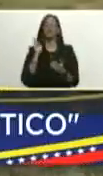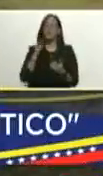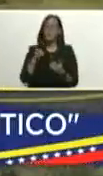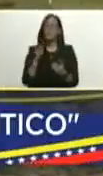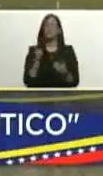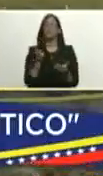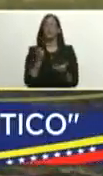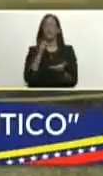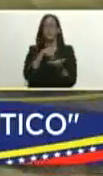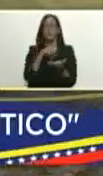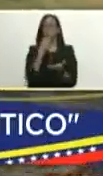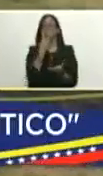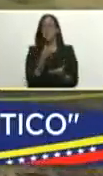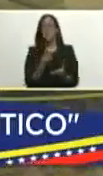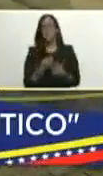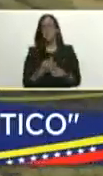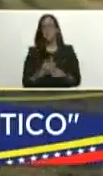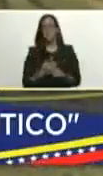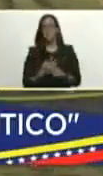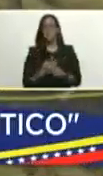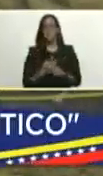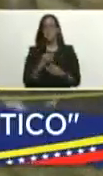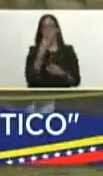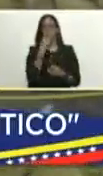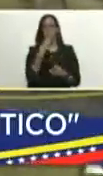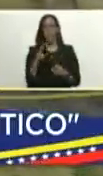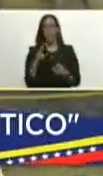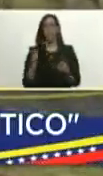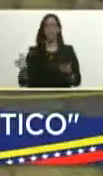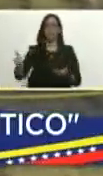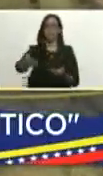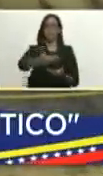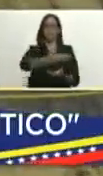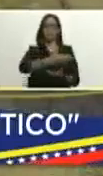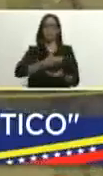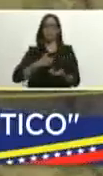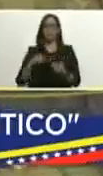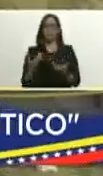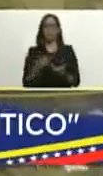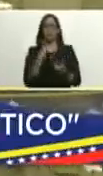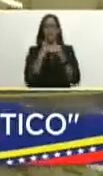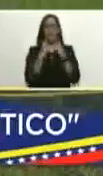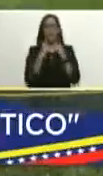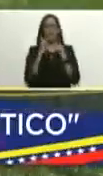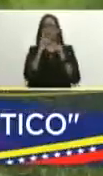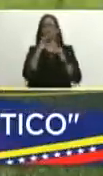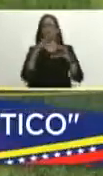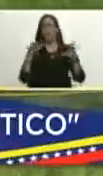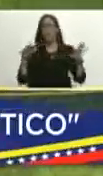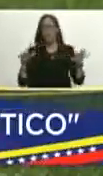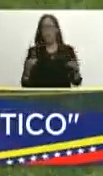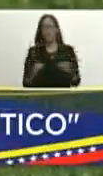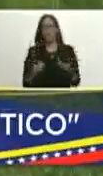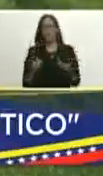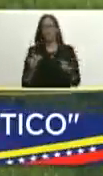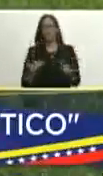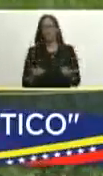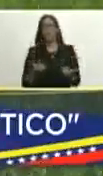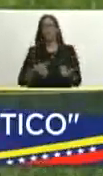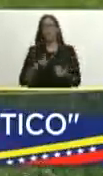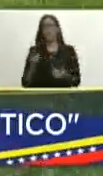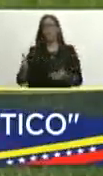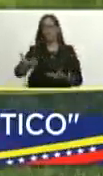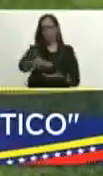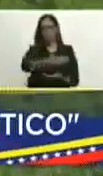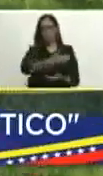y si es para cosecha verá estos campos de color dorado cuando se sequen y estemos cosechando lo